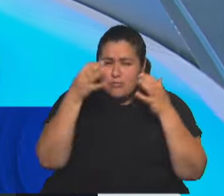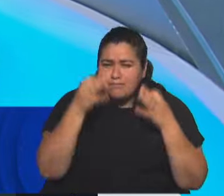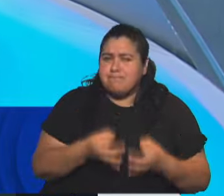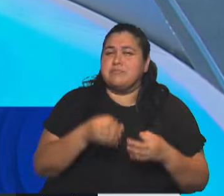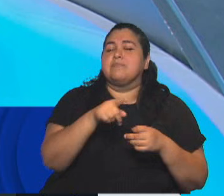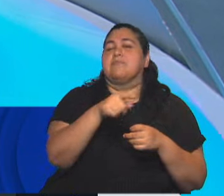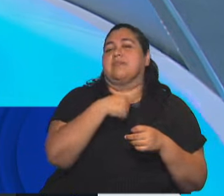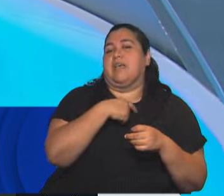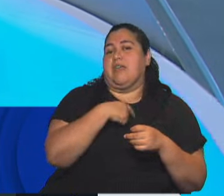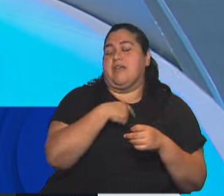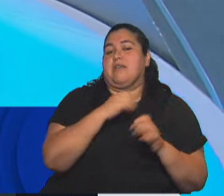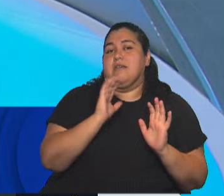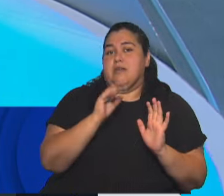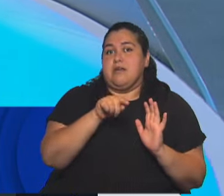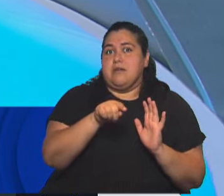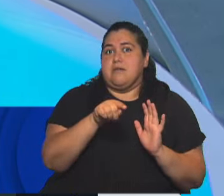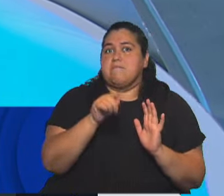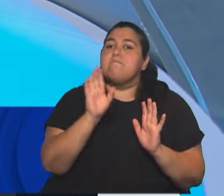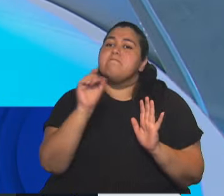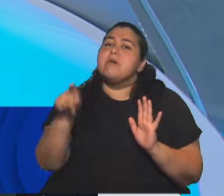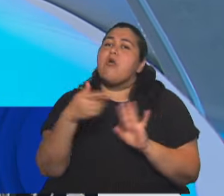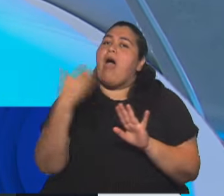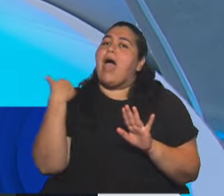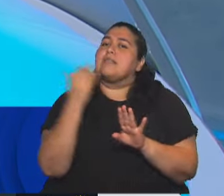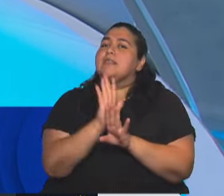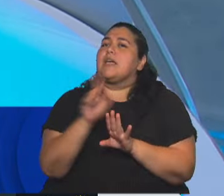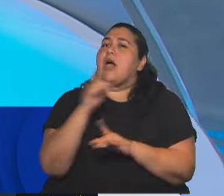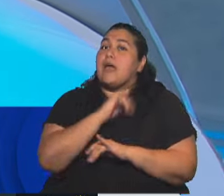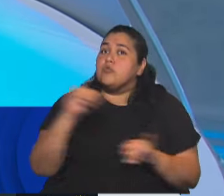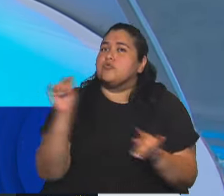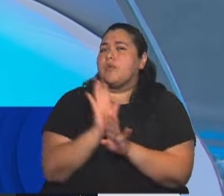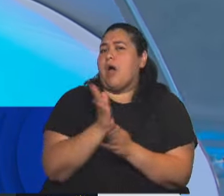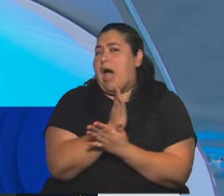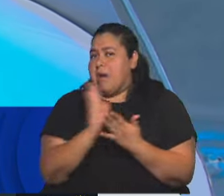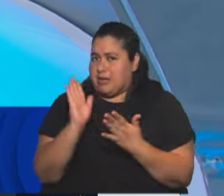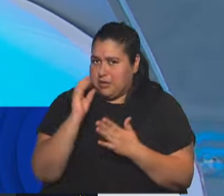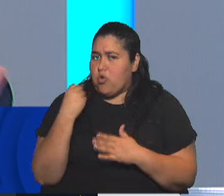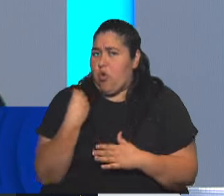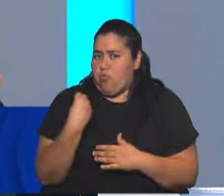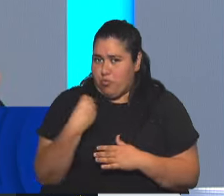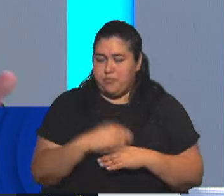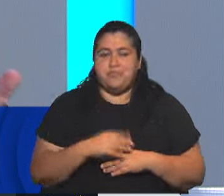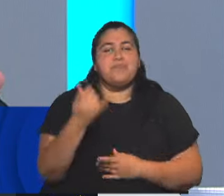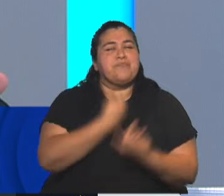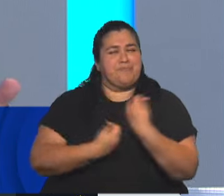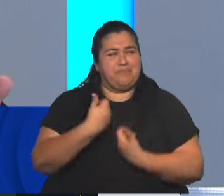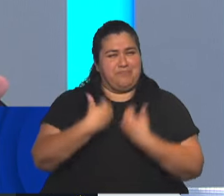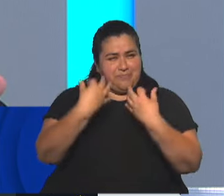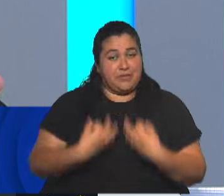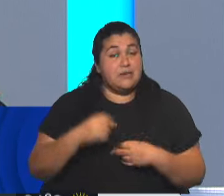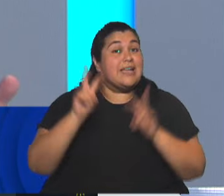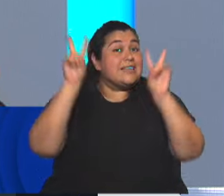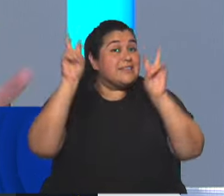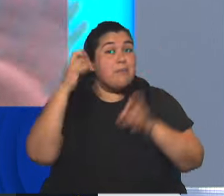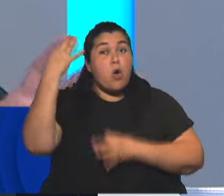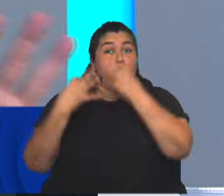un poco resumiendo parte de lo que usted anunció. Ministro, ¿nos puede explicar acá de qué se trata? El tema es así, en materia de justicia